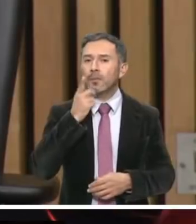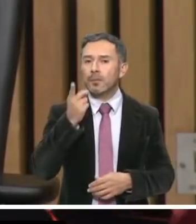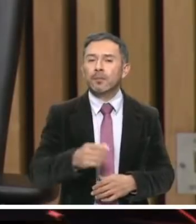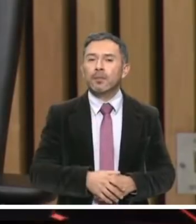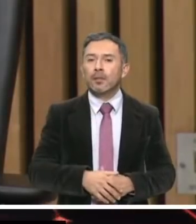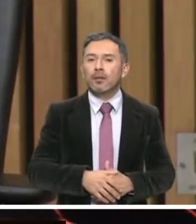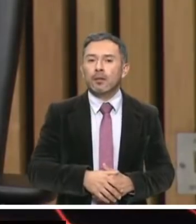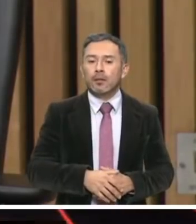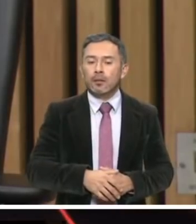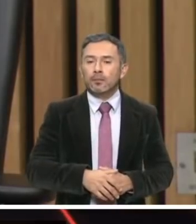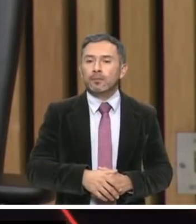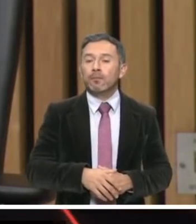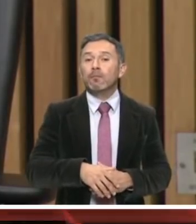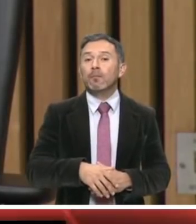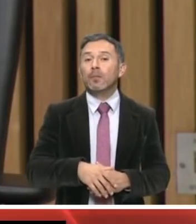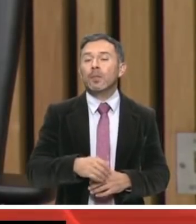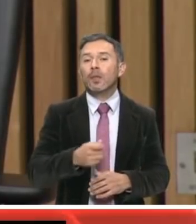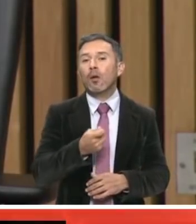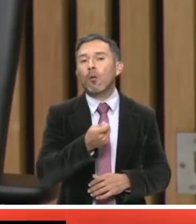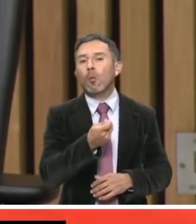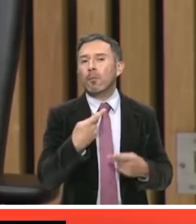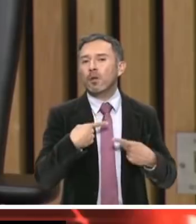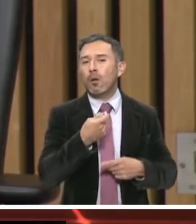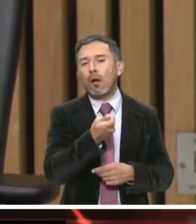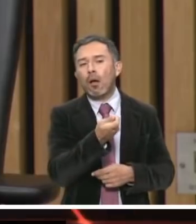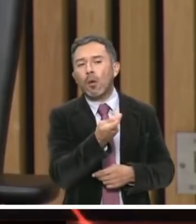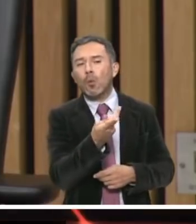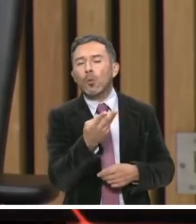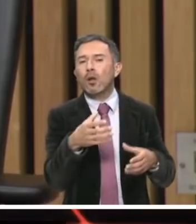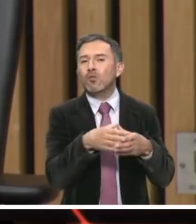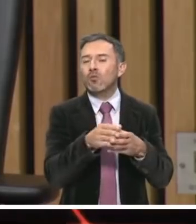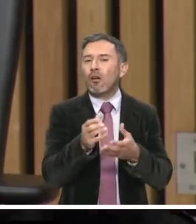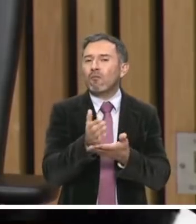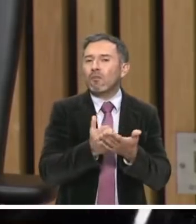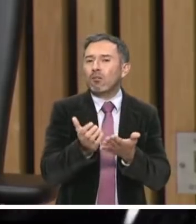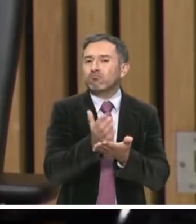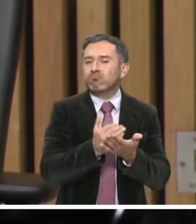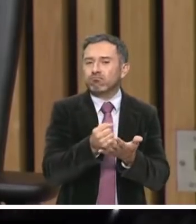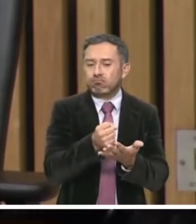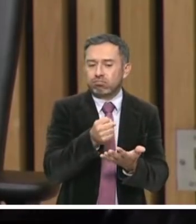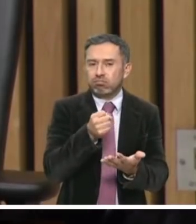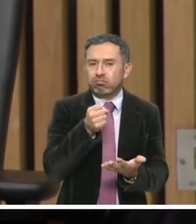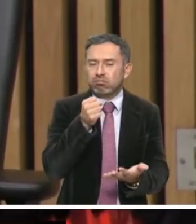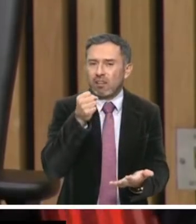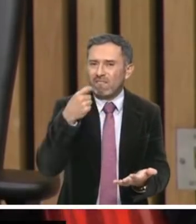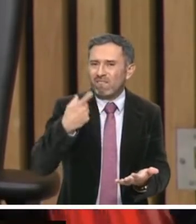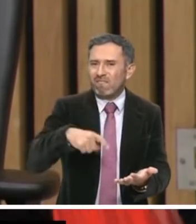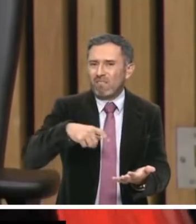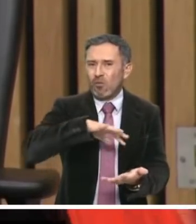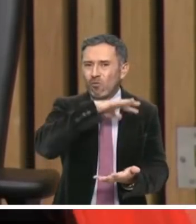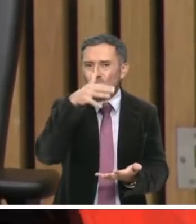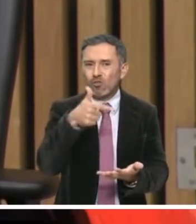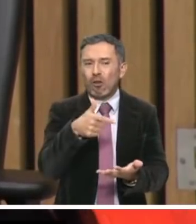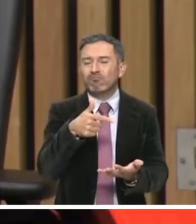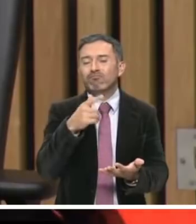concentración de la riqueza en unas cuantas manos provocó grandes desigualdades porque se